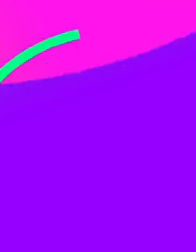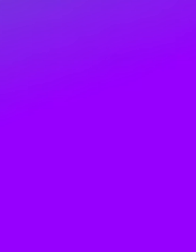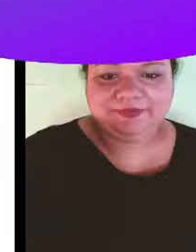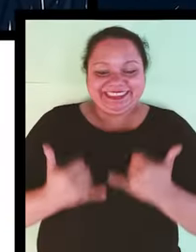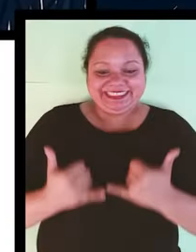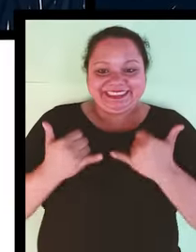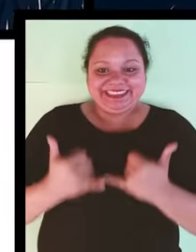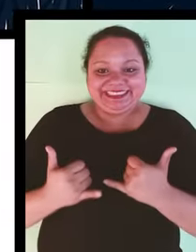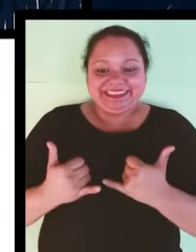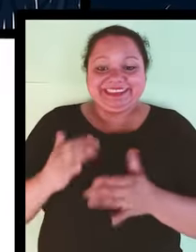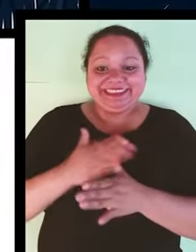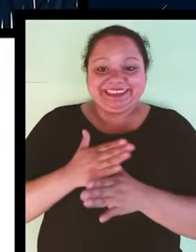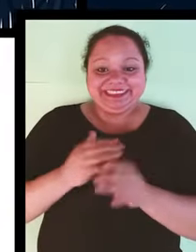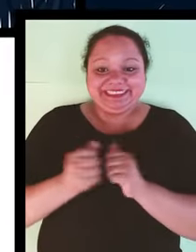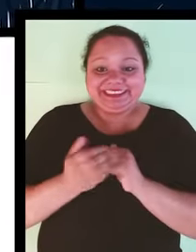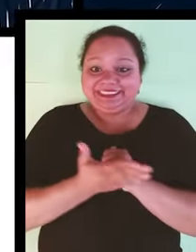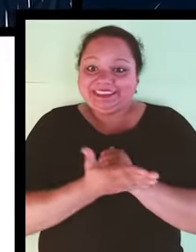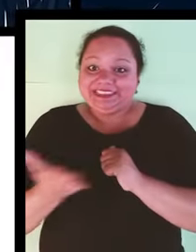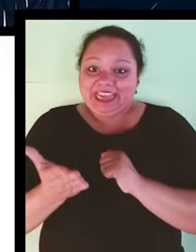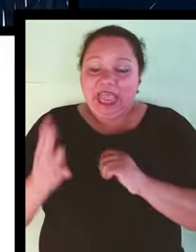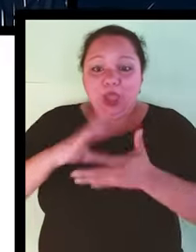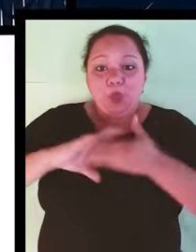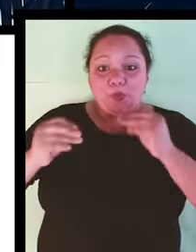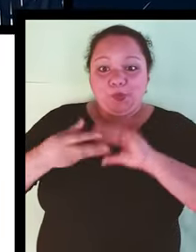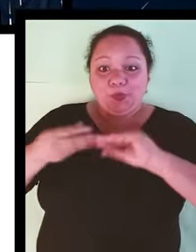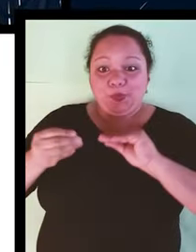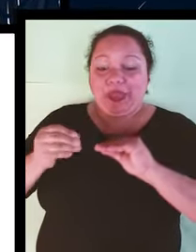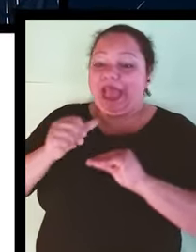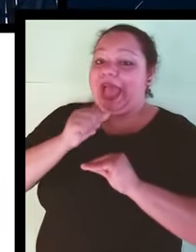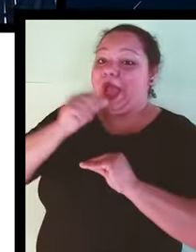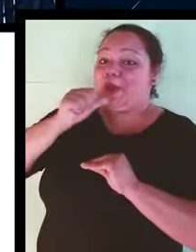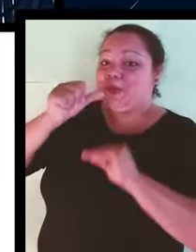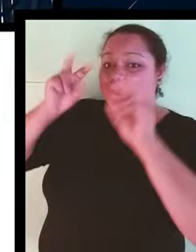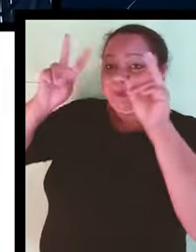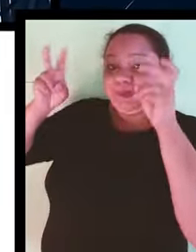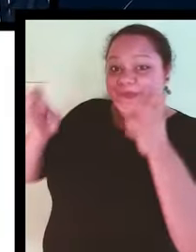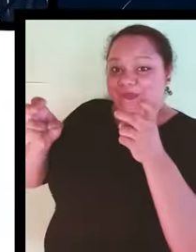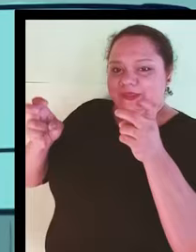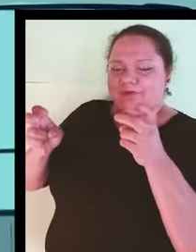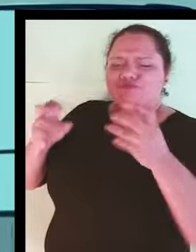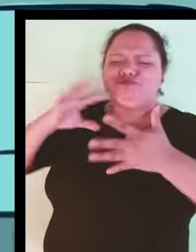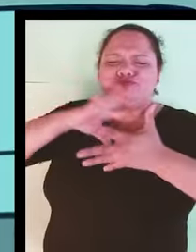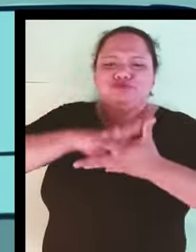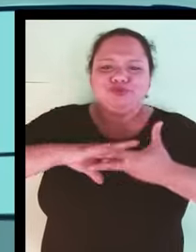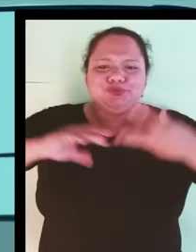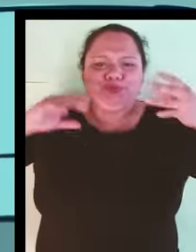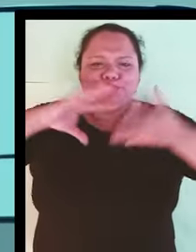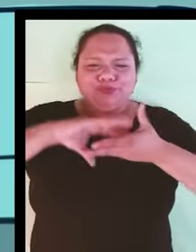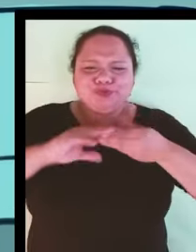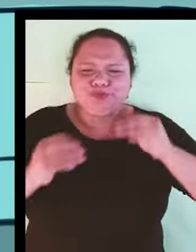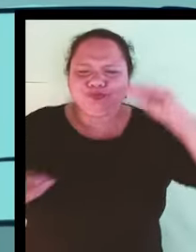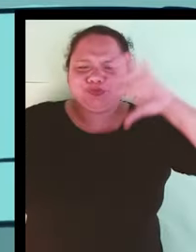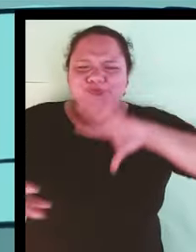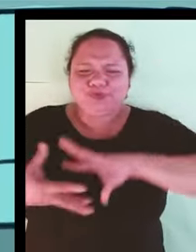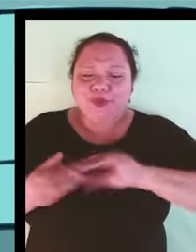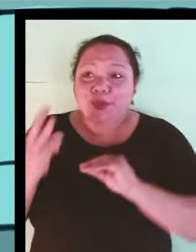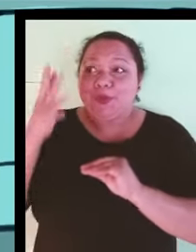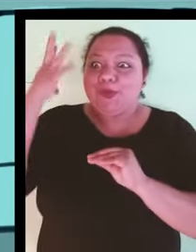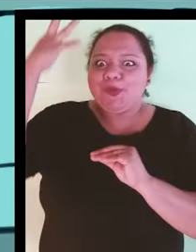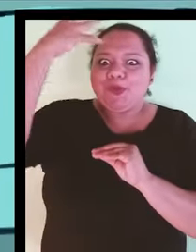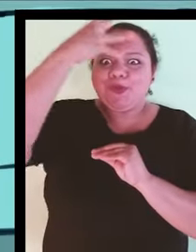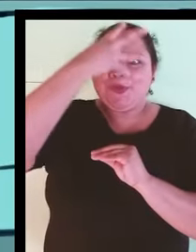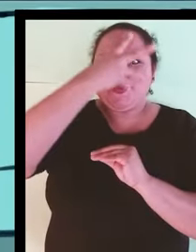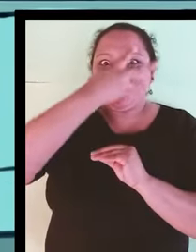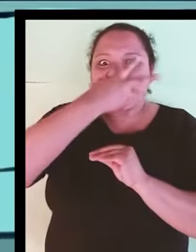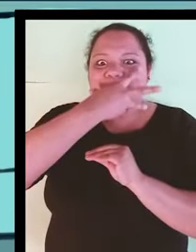En este espacio tenemos la obra Abuela, un relato biográfico y fantástico, historias que van tejiendo la vida de